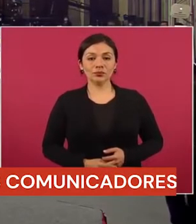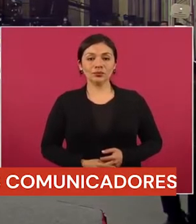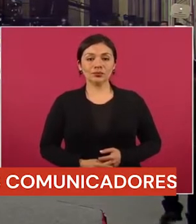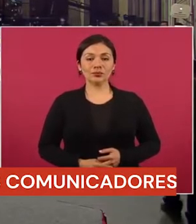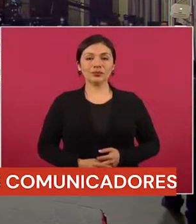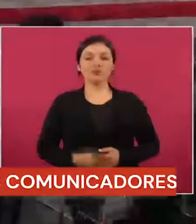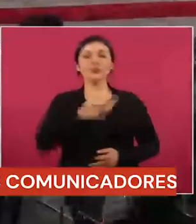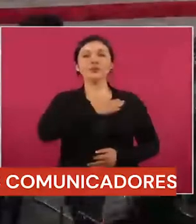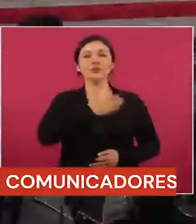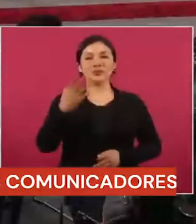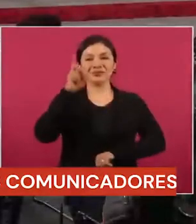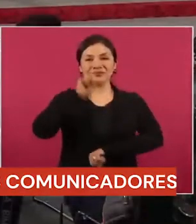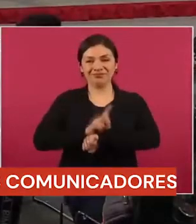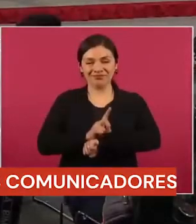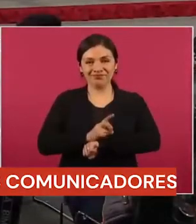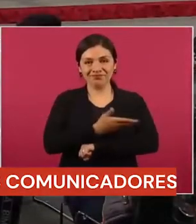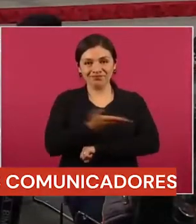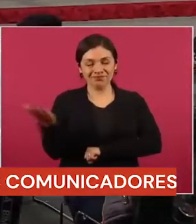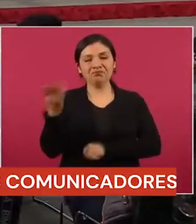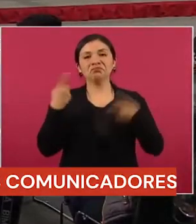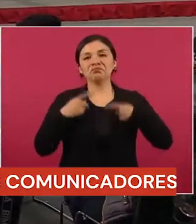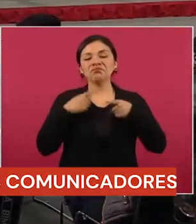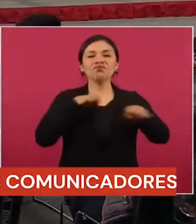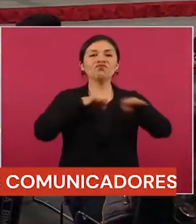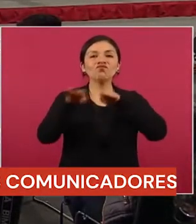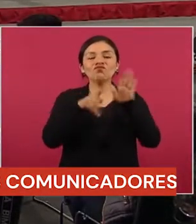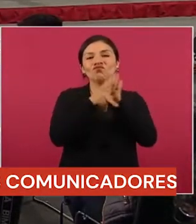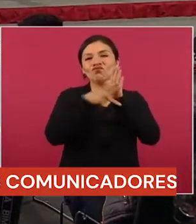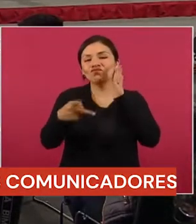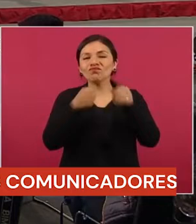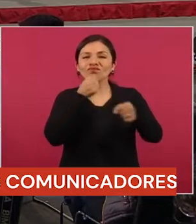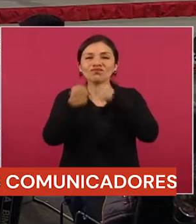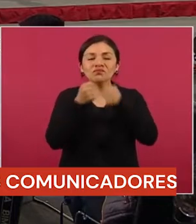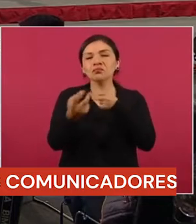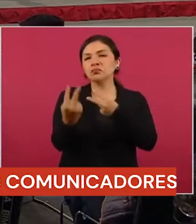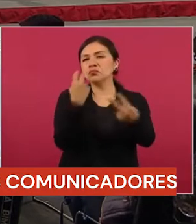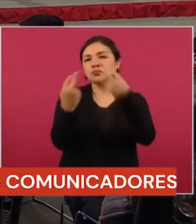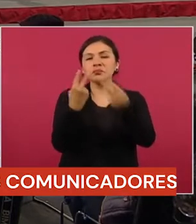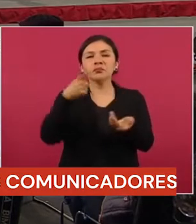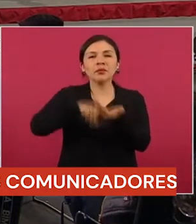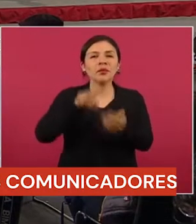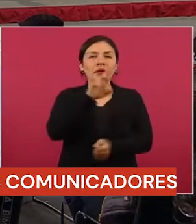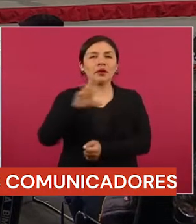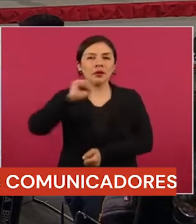Muy buenos días, periodistas, quienes nos siguen en las redes sociales.